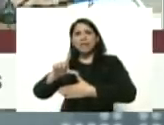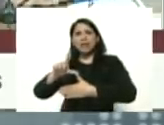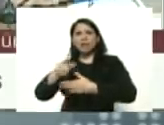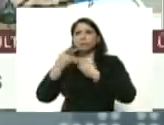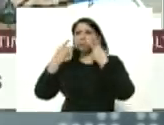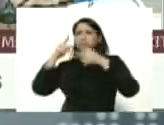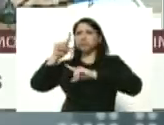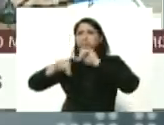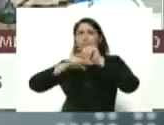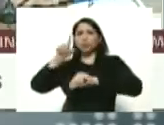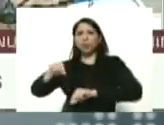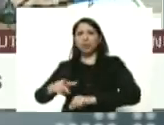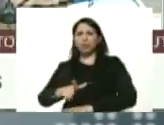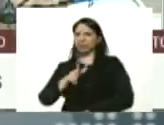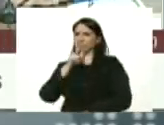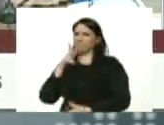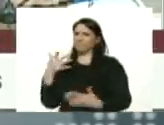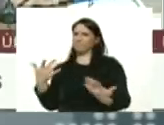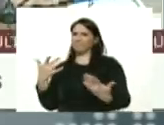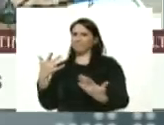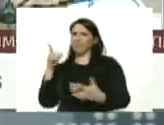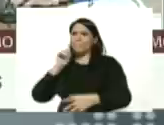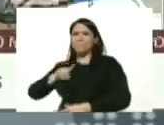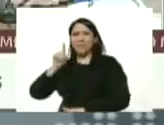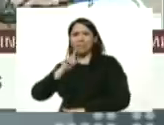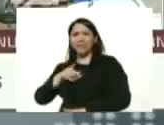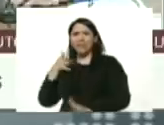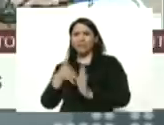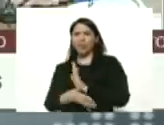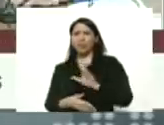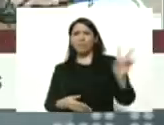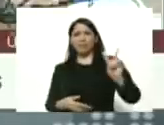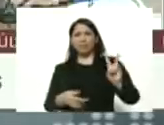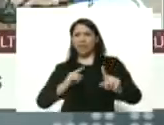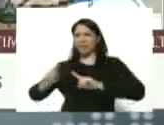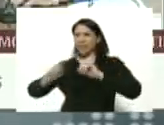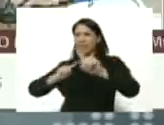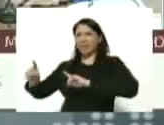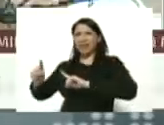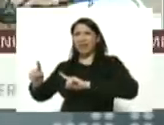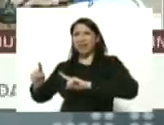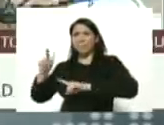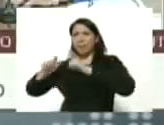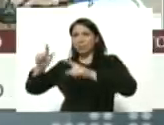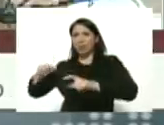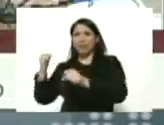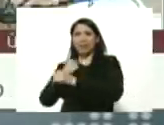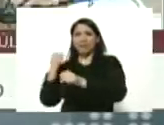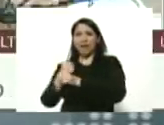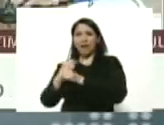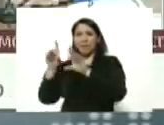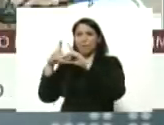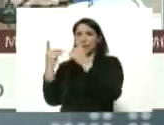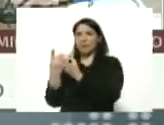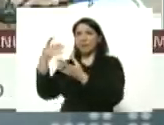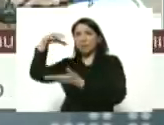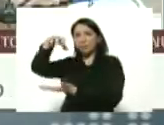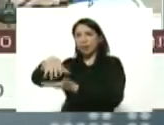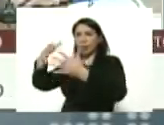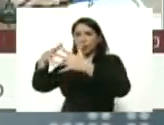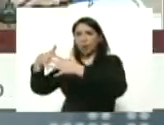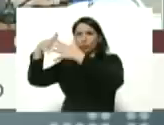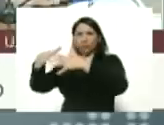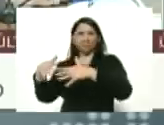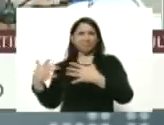infame Adnur de las Américas la dirige gente que trabaja para el Departamento de Estado de los Estados Unidos de